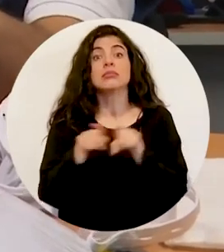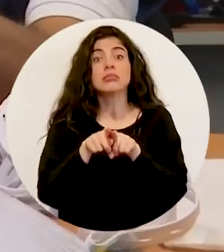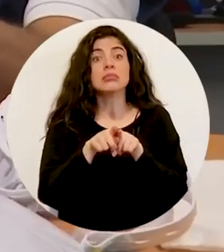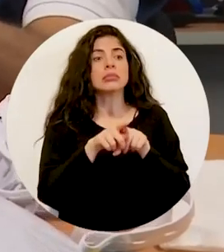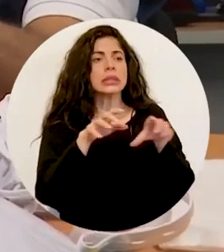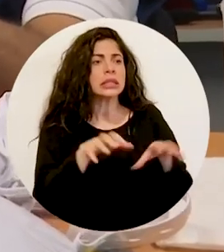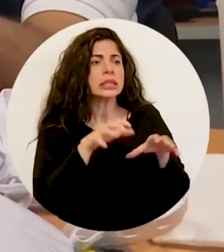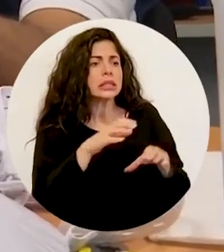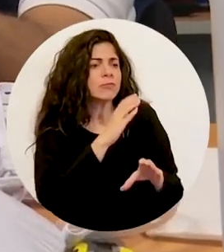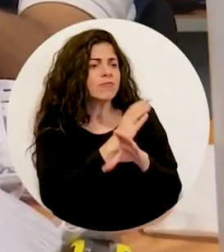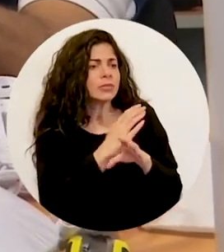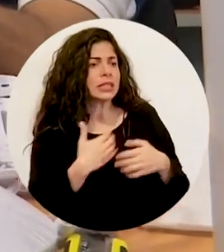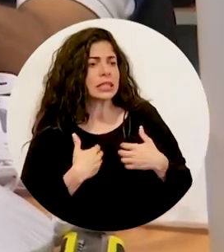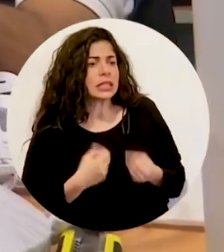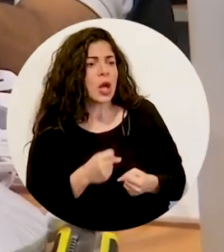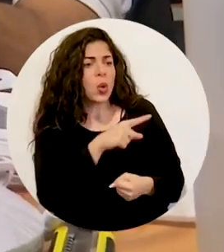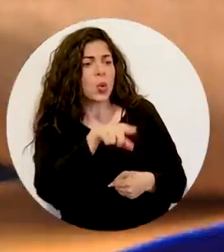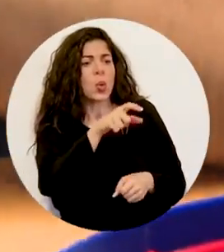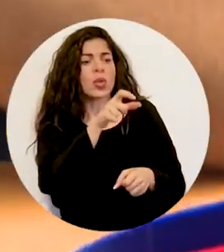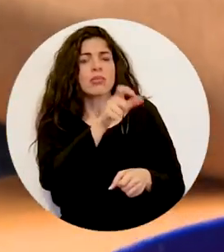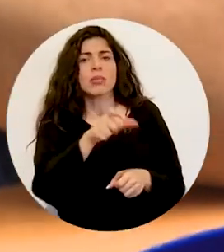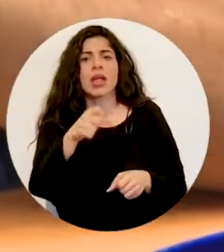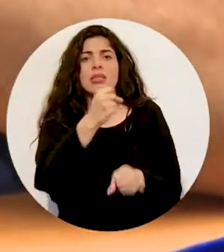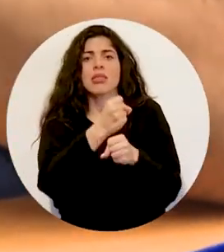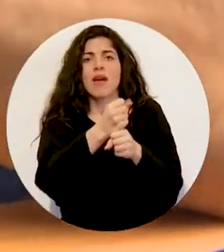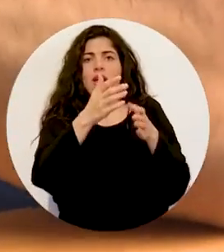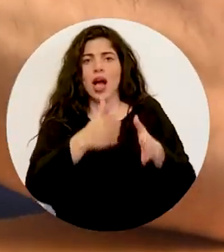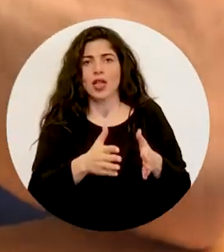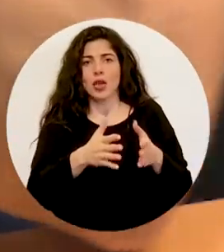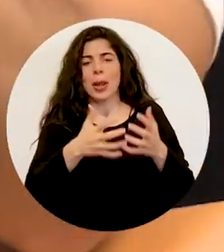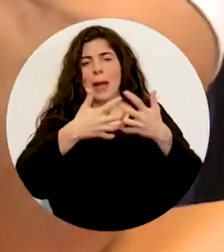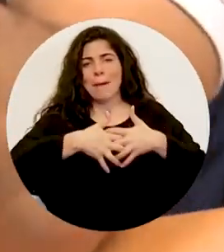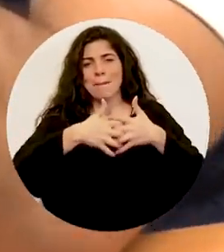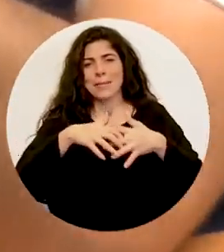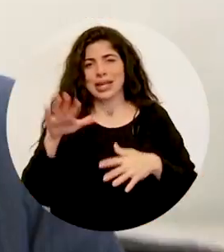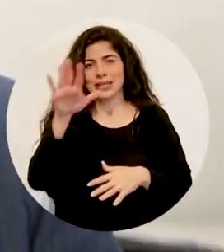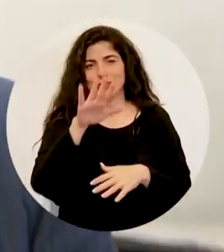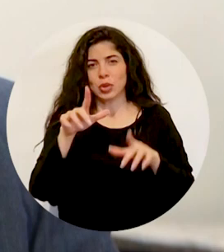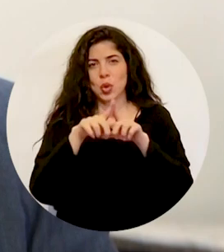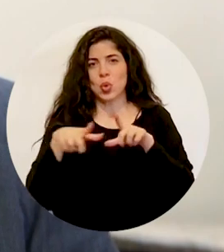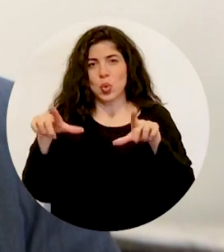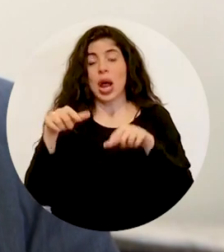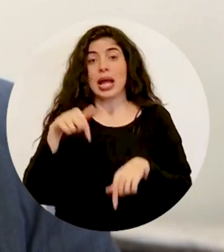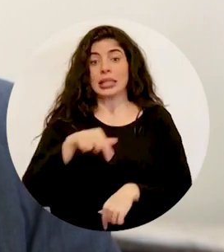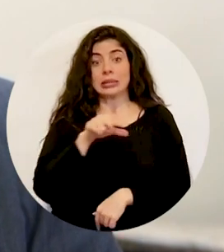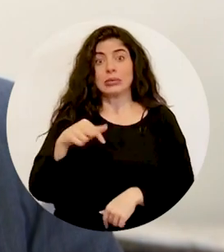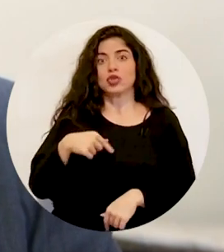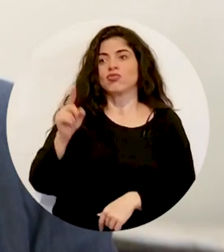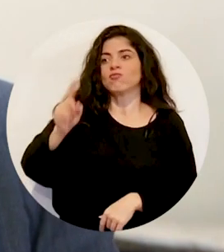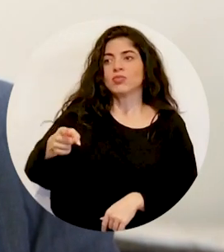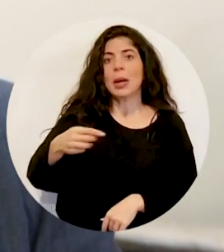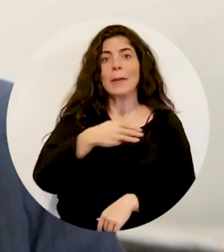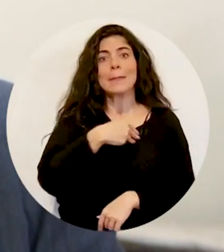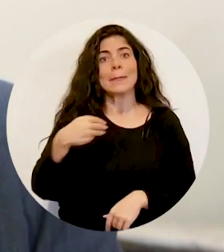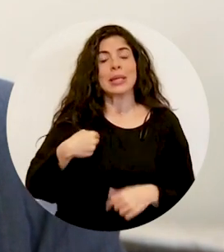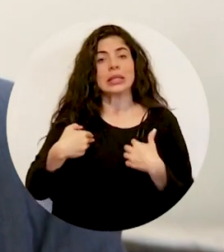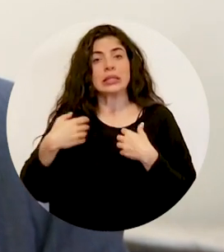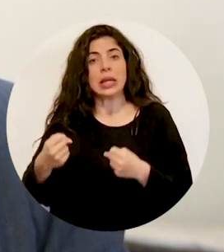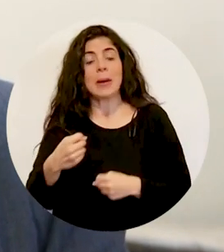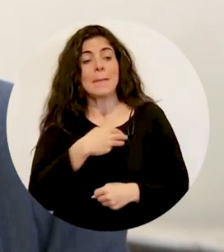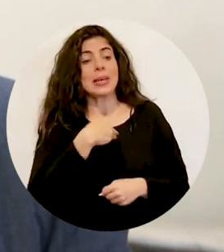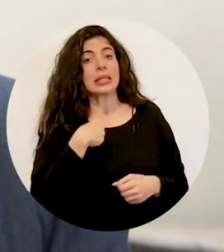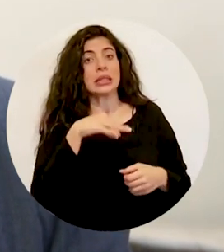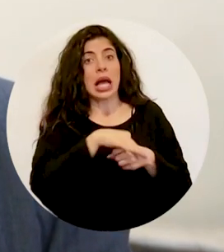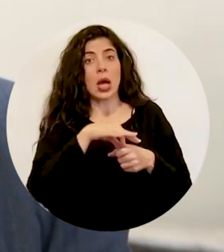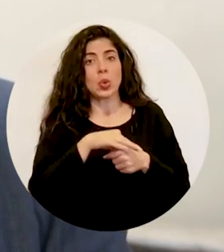cuidar la salud de los empleados en las empresas de la región. Esta semana le ordené al ministro de Salud y al ministro de